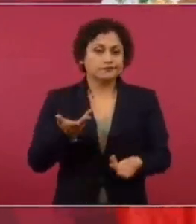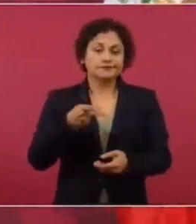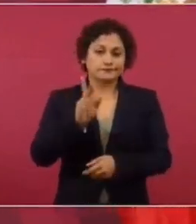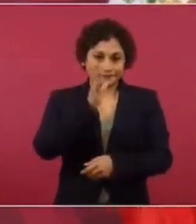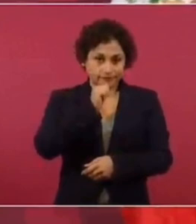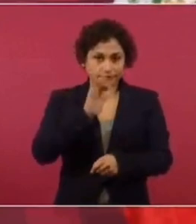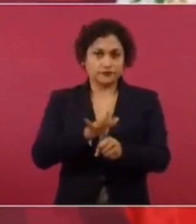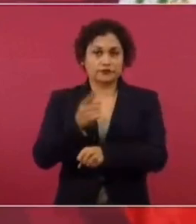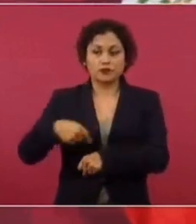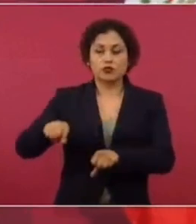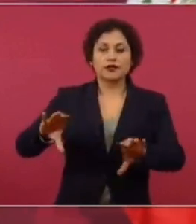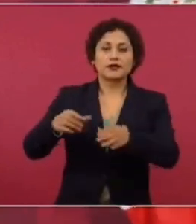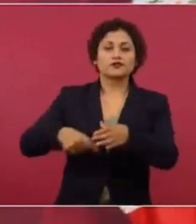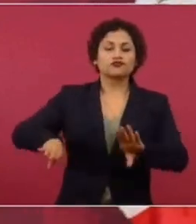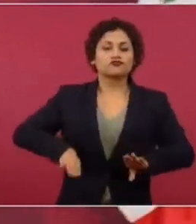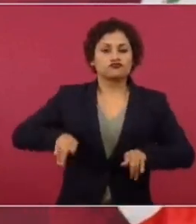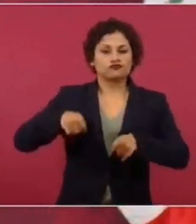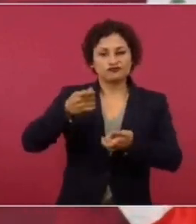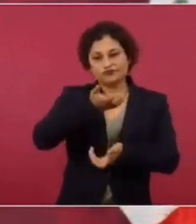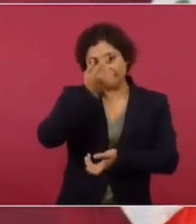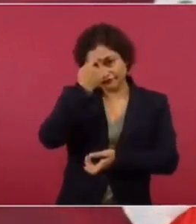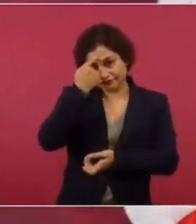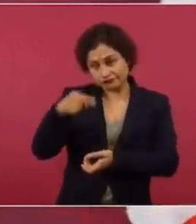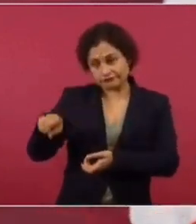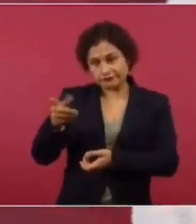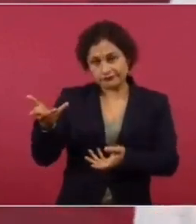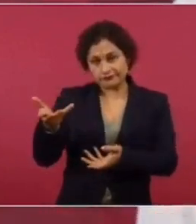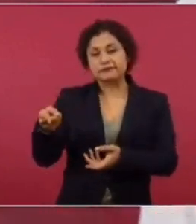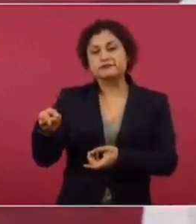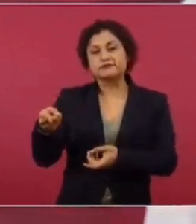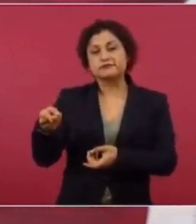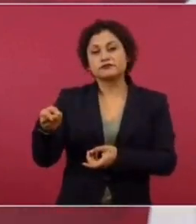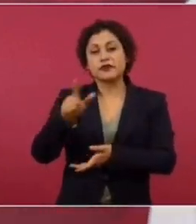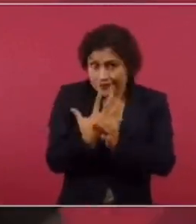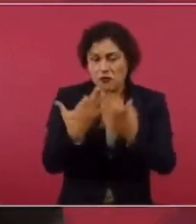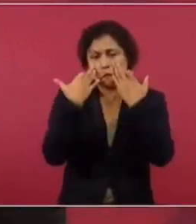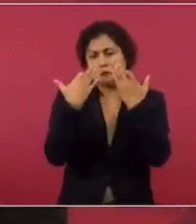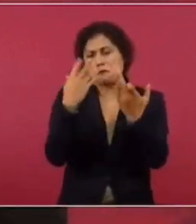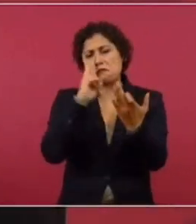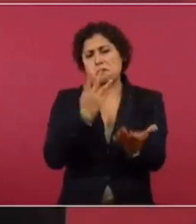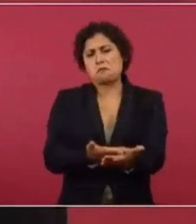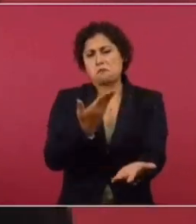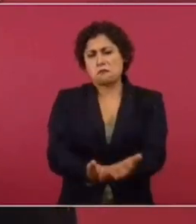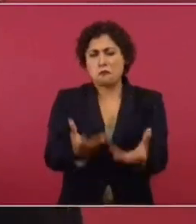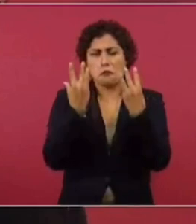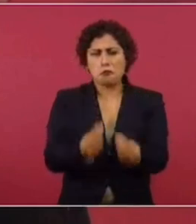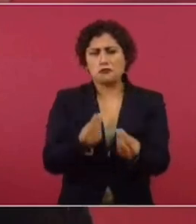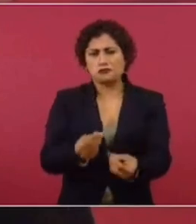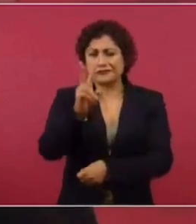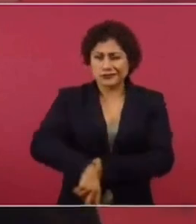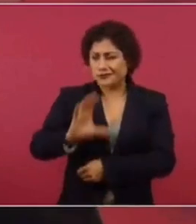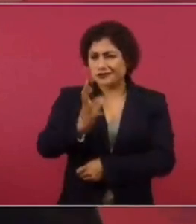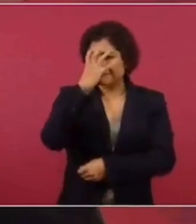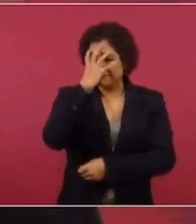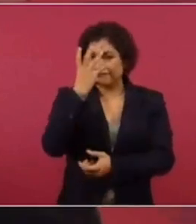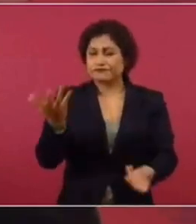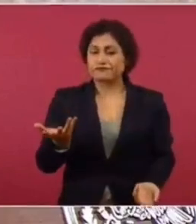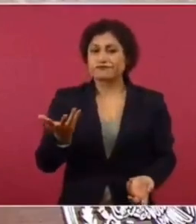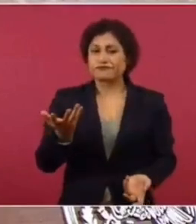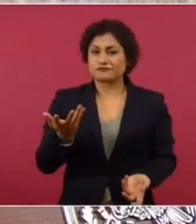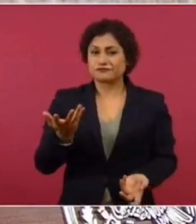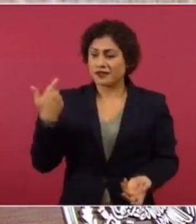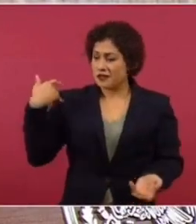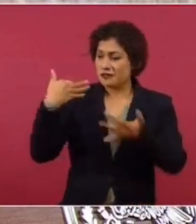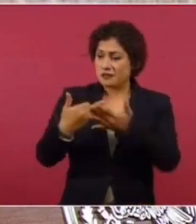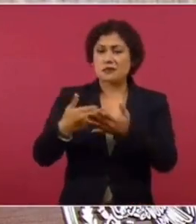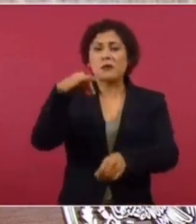conservador se opuso a una reforma constitucional. Es una vergüenza lo que han significado los